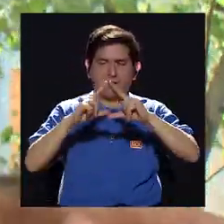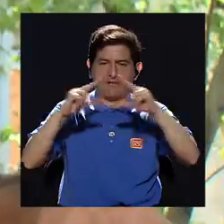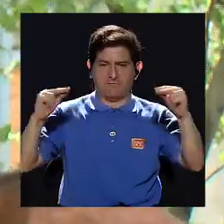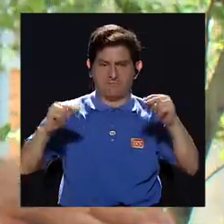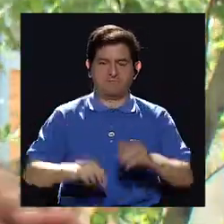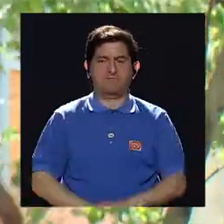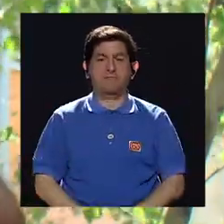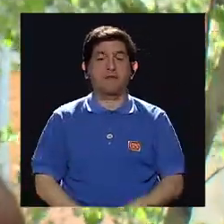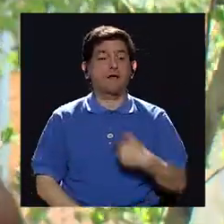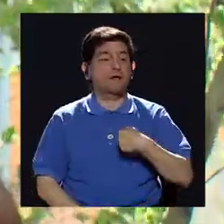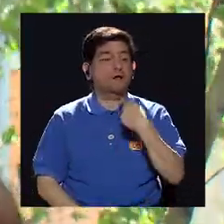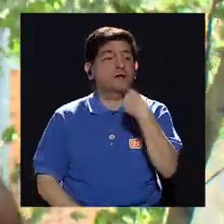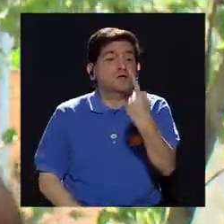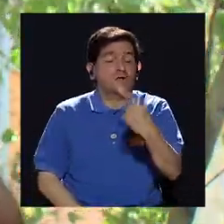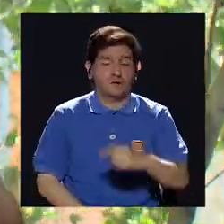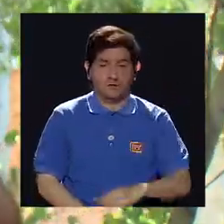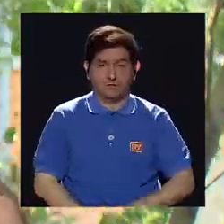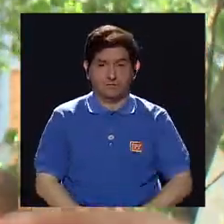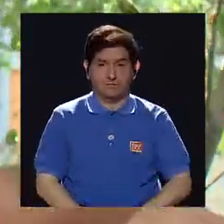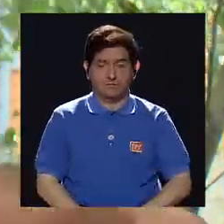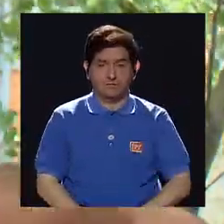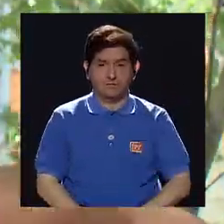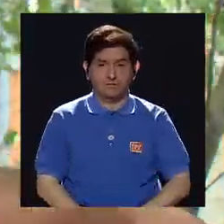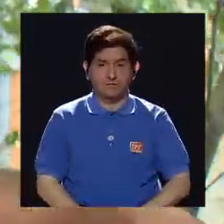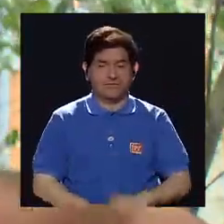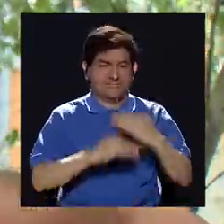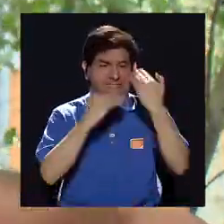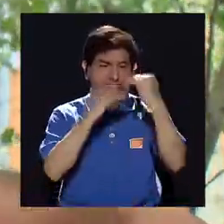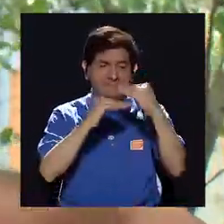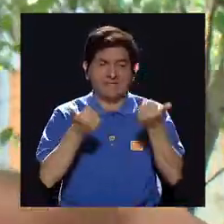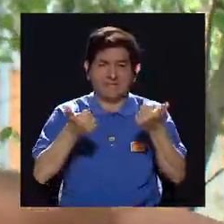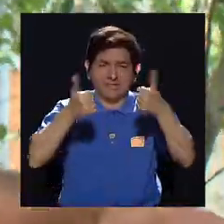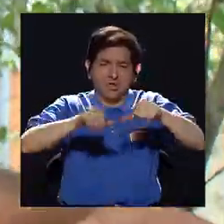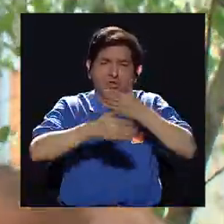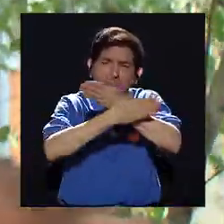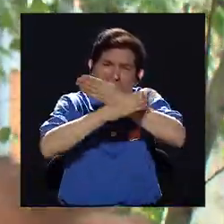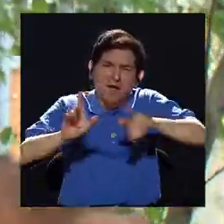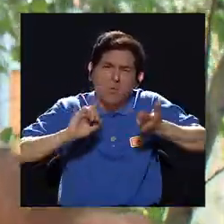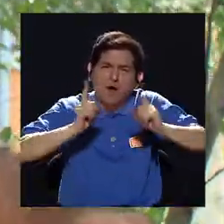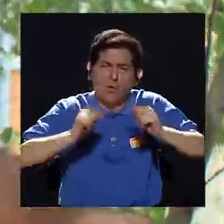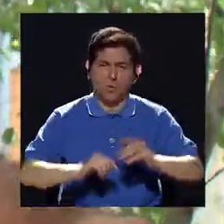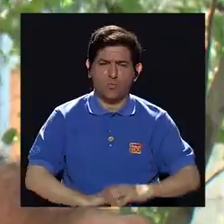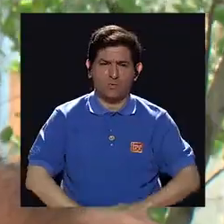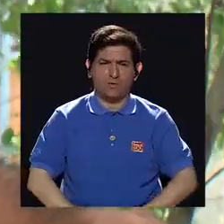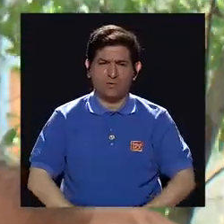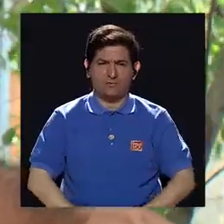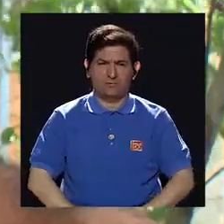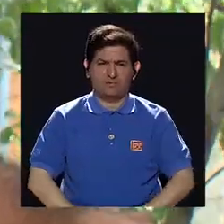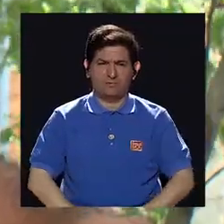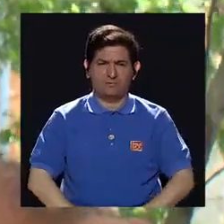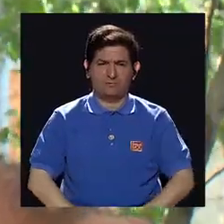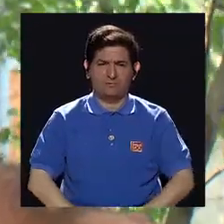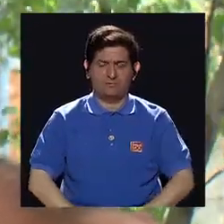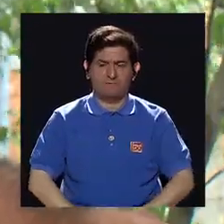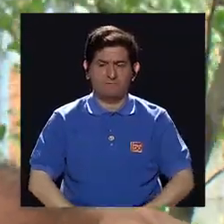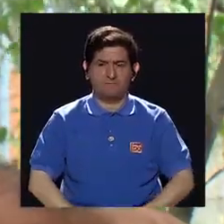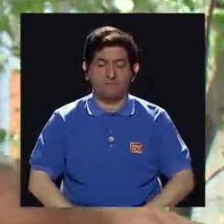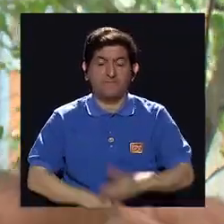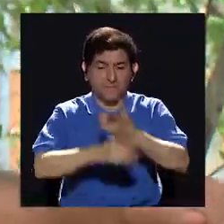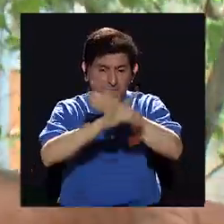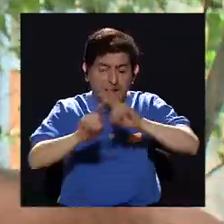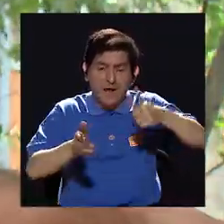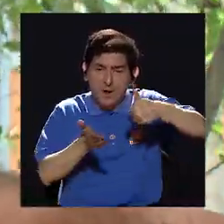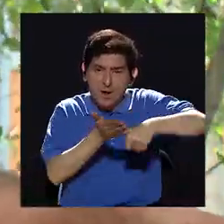Dicho esto, yo diría que la gran limitación de los acuerdos de paz es que la democracia